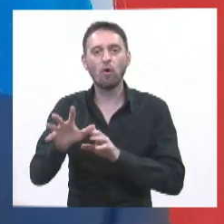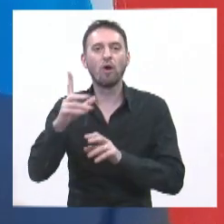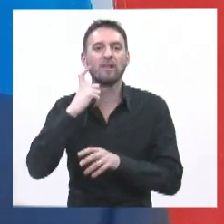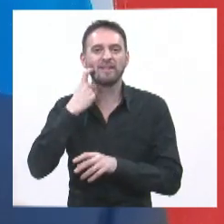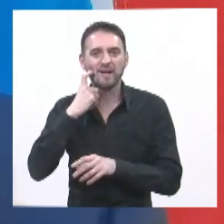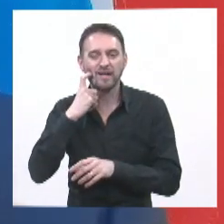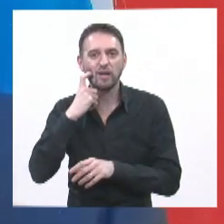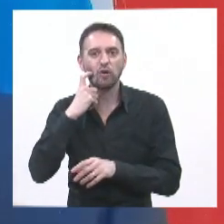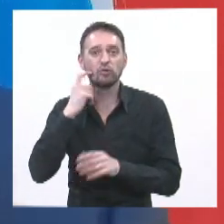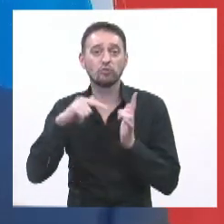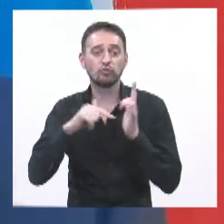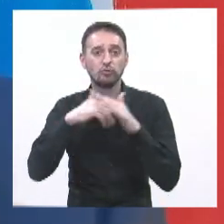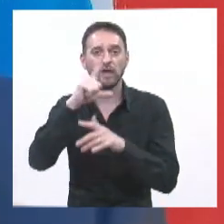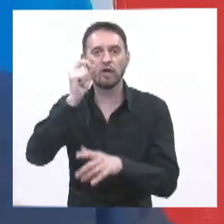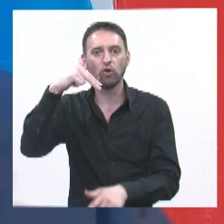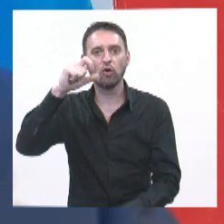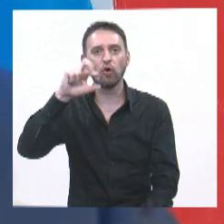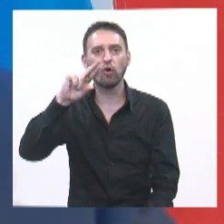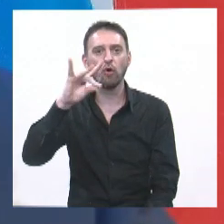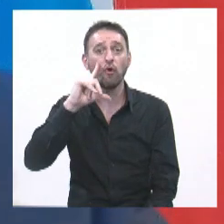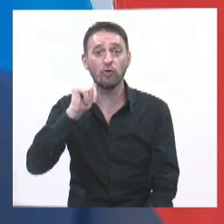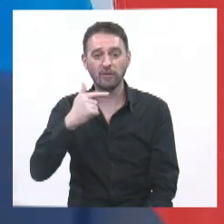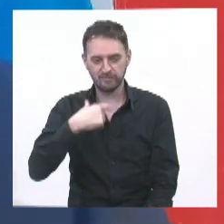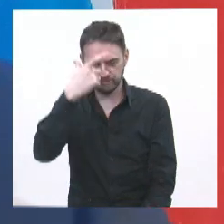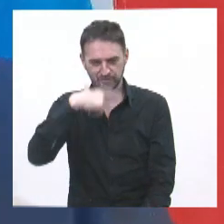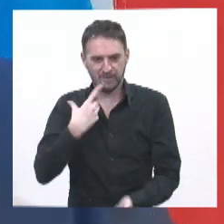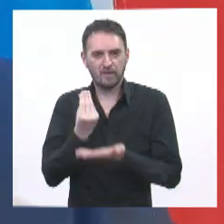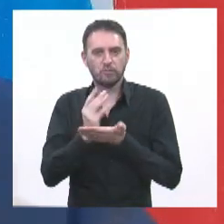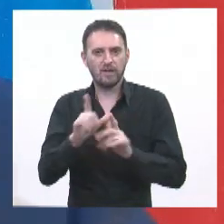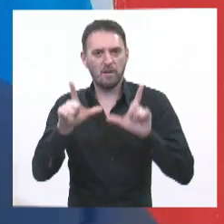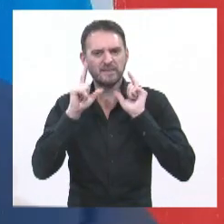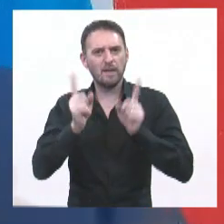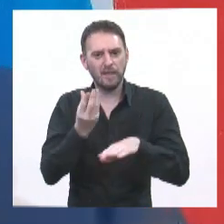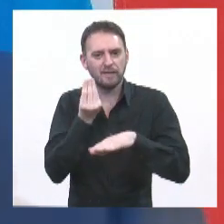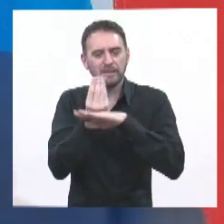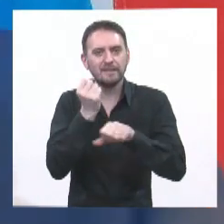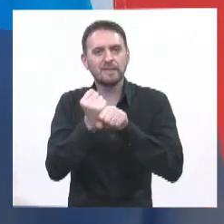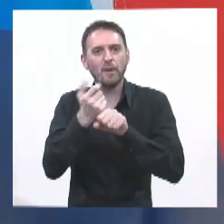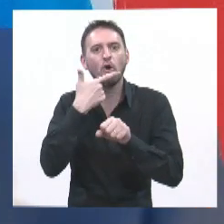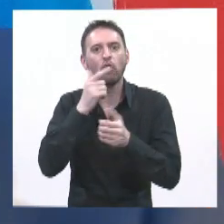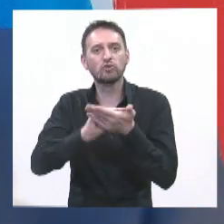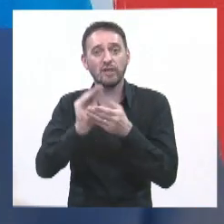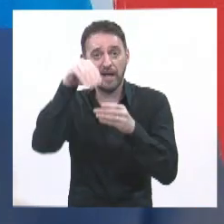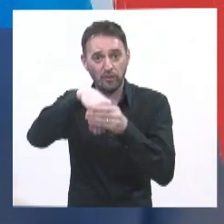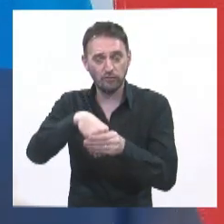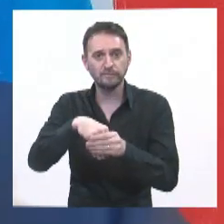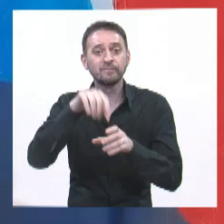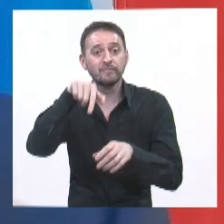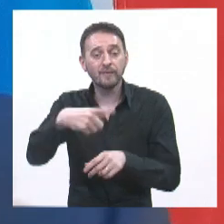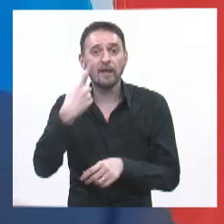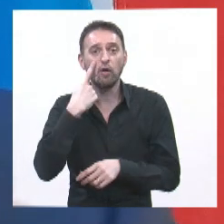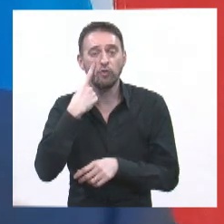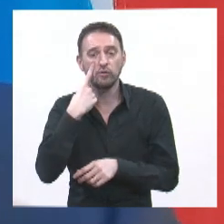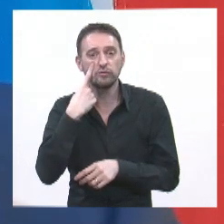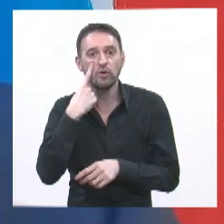provincia de Entre Ríos, a la cual represento y de la cual ella fue representante en el Senado. Y allí conoció